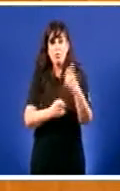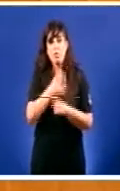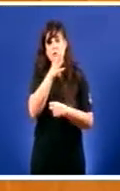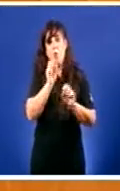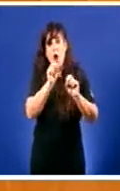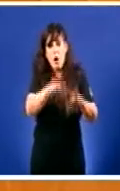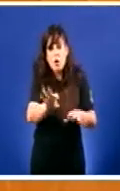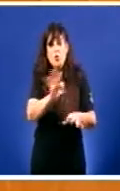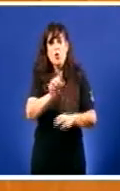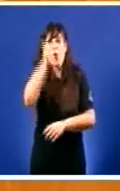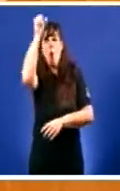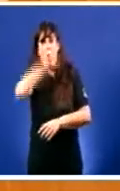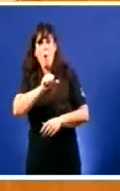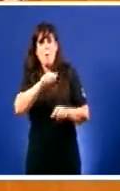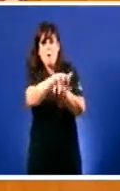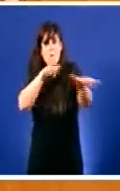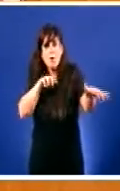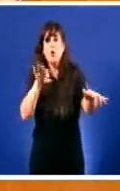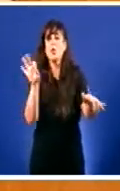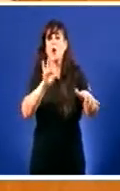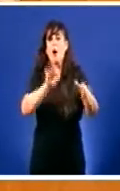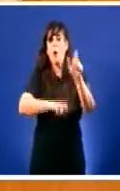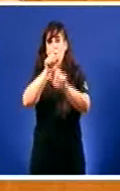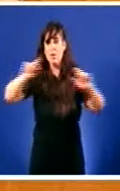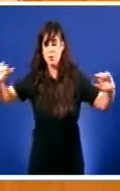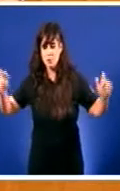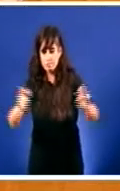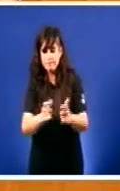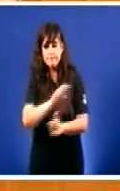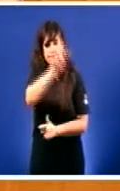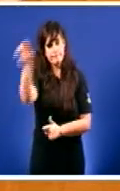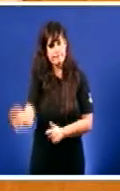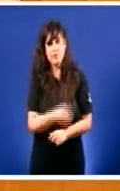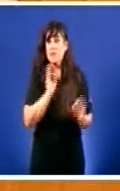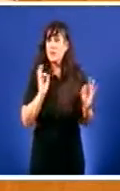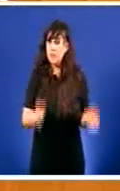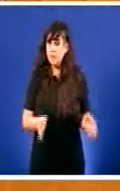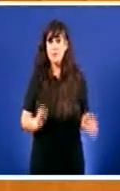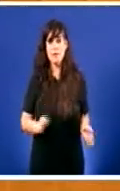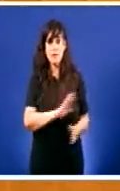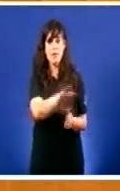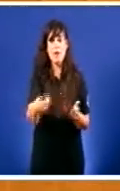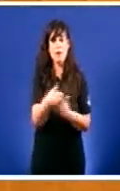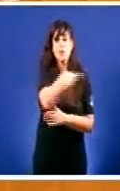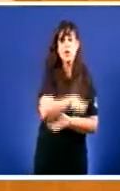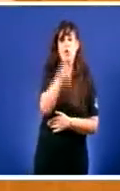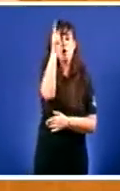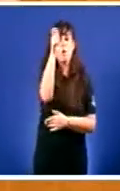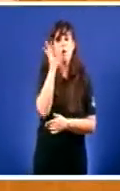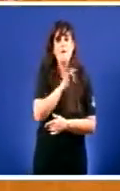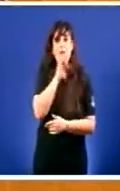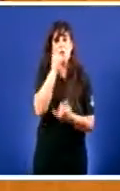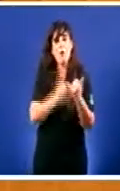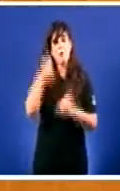masculinización Como se decía antes Na anterior iniciativa É certo que existe incluso un problema en moitas zonas do rural galego de